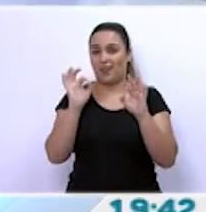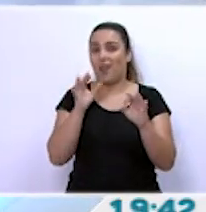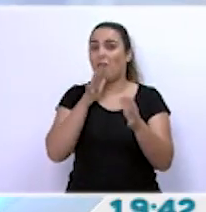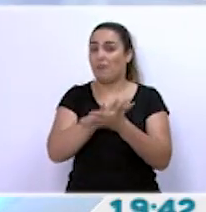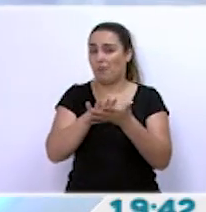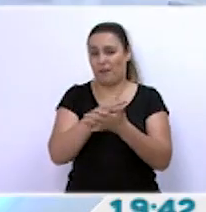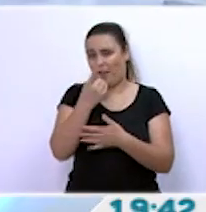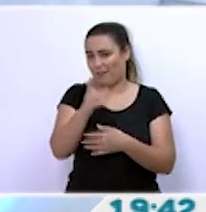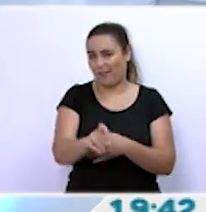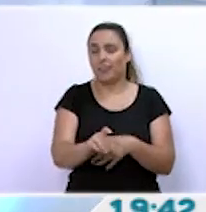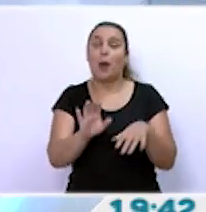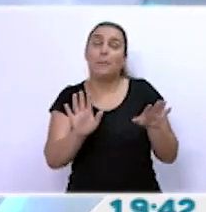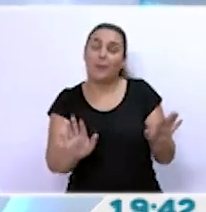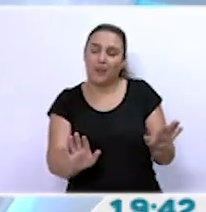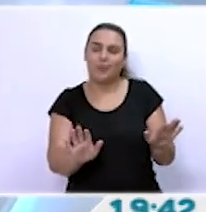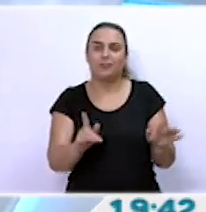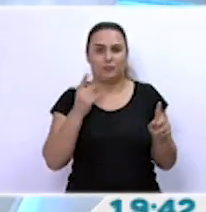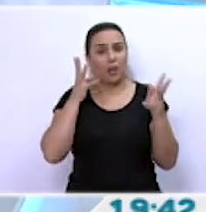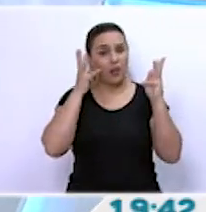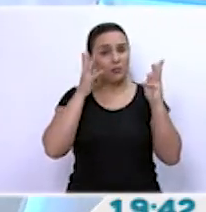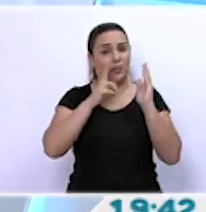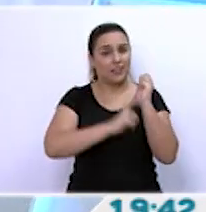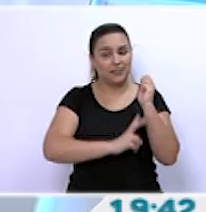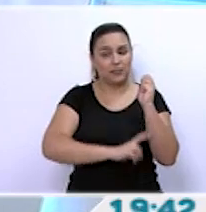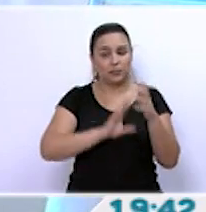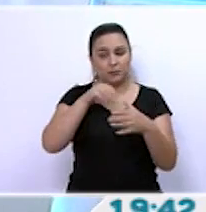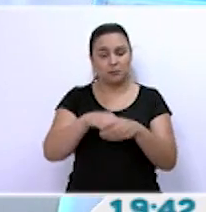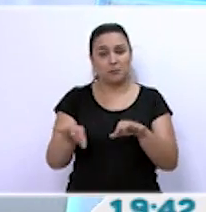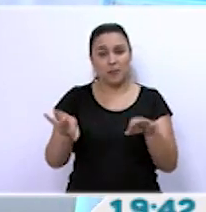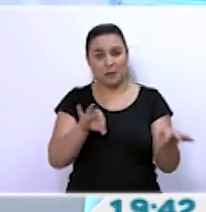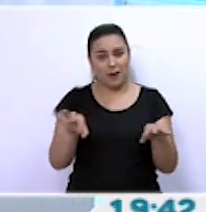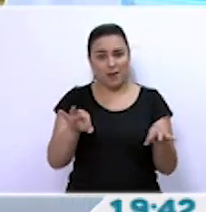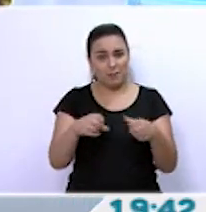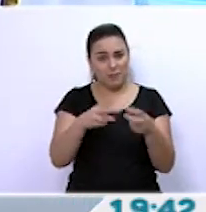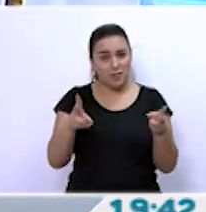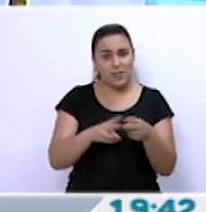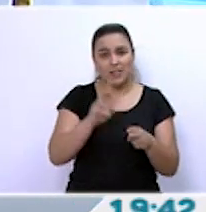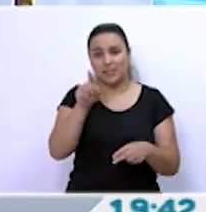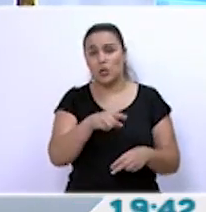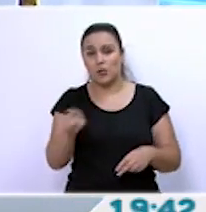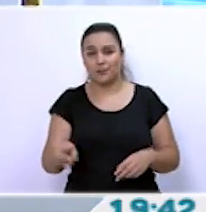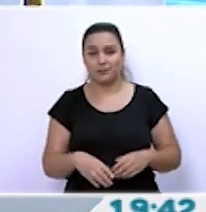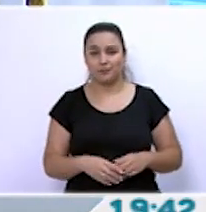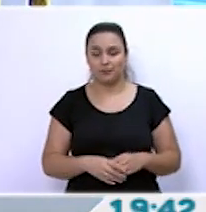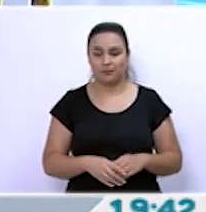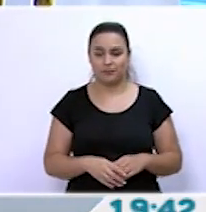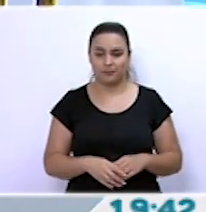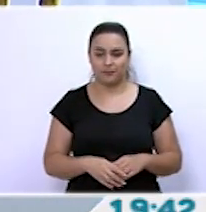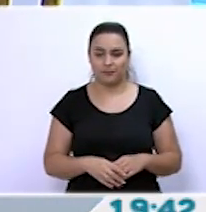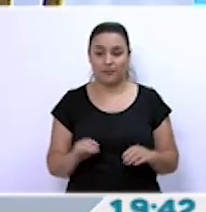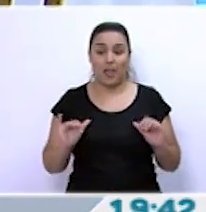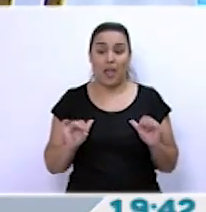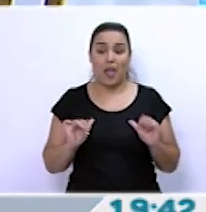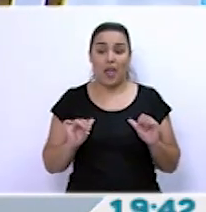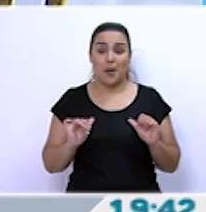vamos a hablar hoy. Pero, de entrada, ¿recomendáis los arquitectos colocar, instalar una piscina en la terraza? En principio,